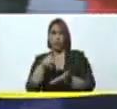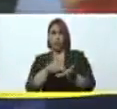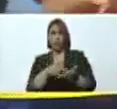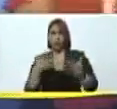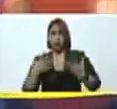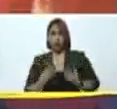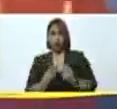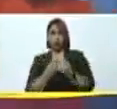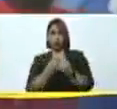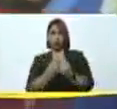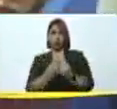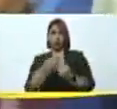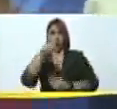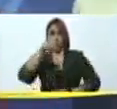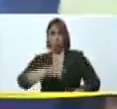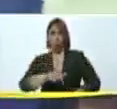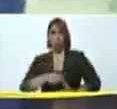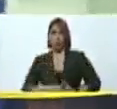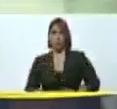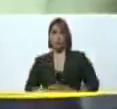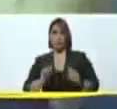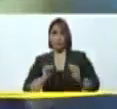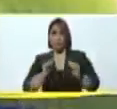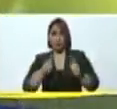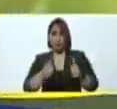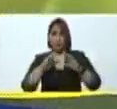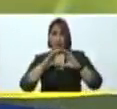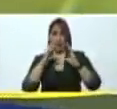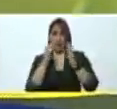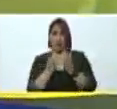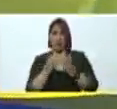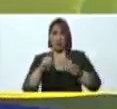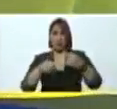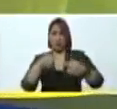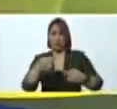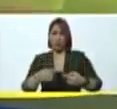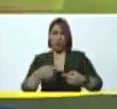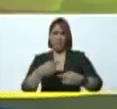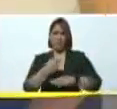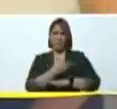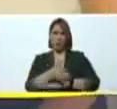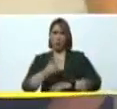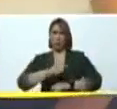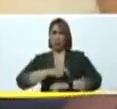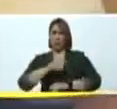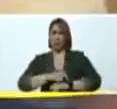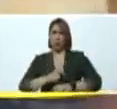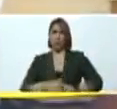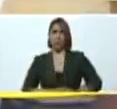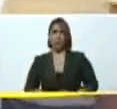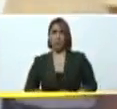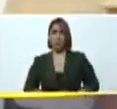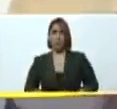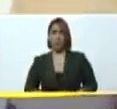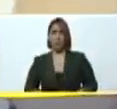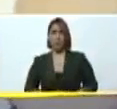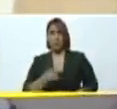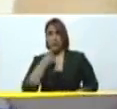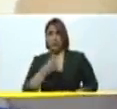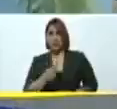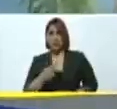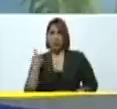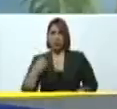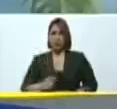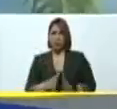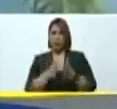de estar hoy iniciando las clases después de tanto tiempo. Y bueno, le decimos que tenemos un gran